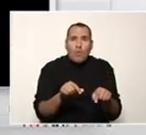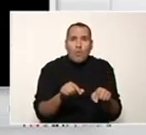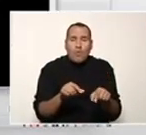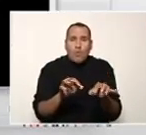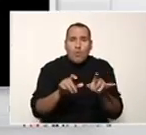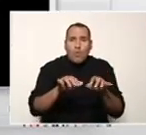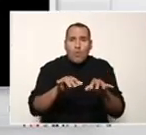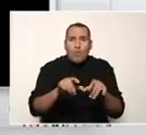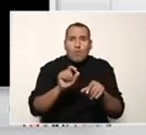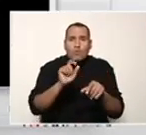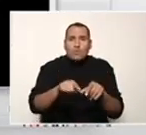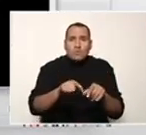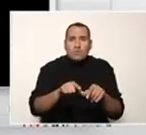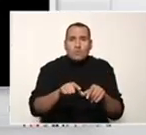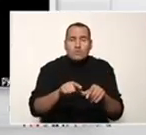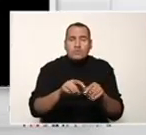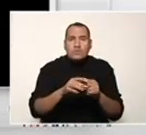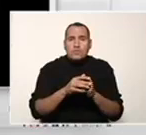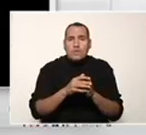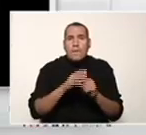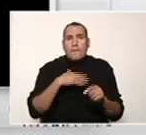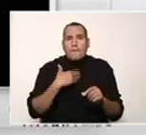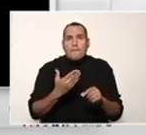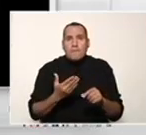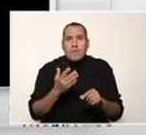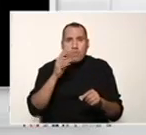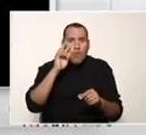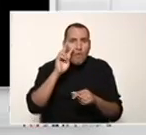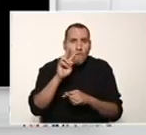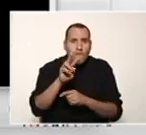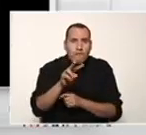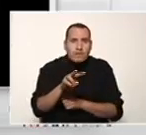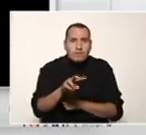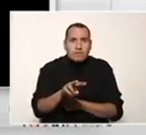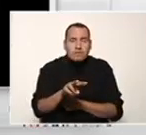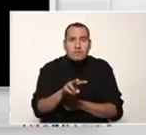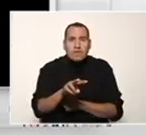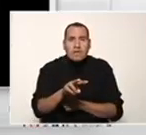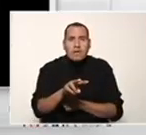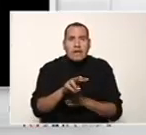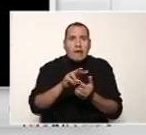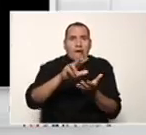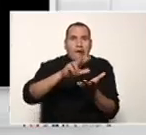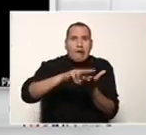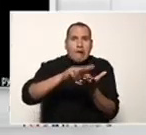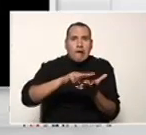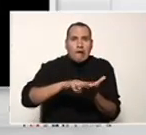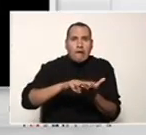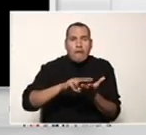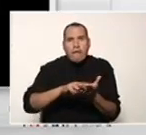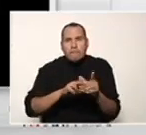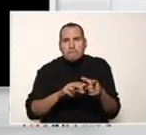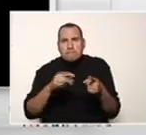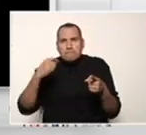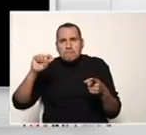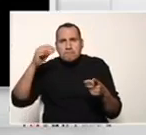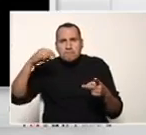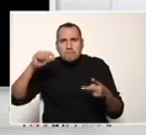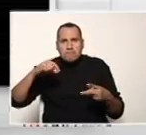mandar por teclado una opción, podemos visualizar la validación de cada una de las opciones de manera correcta.